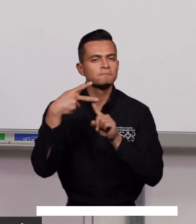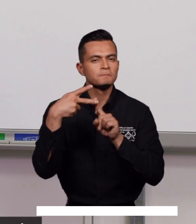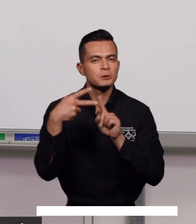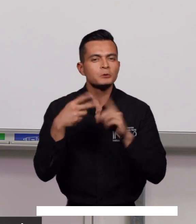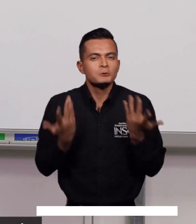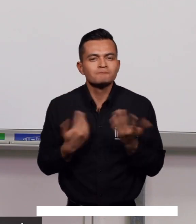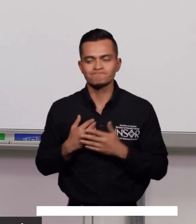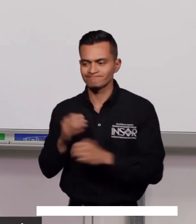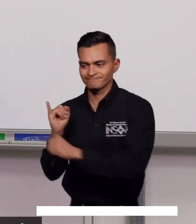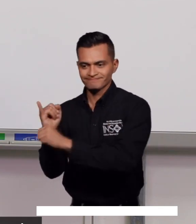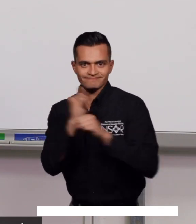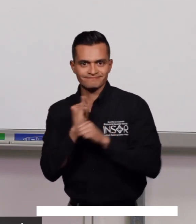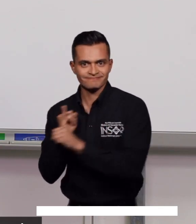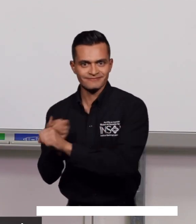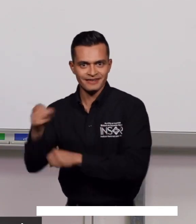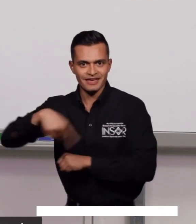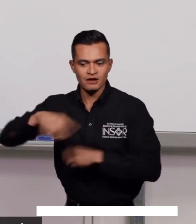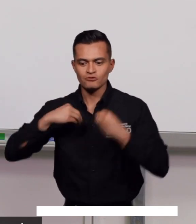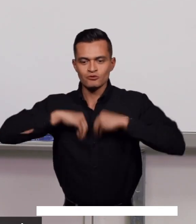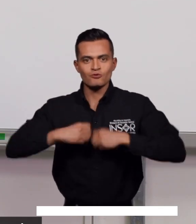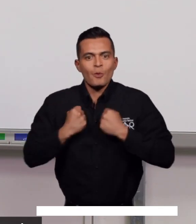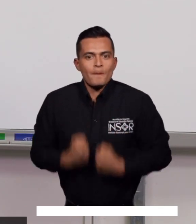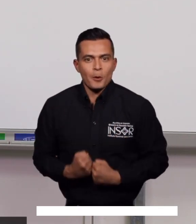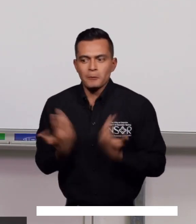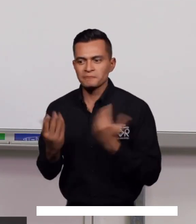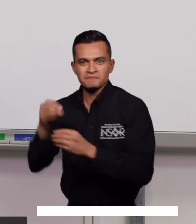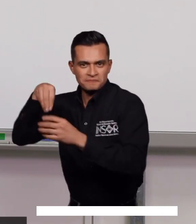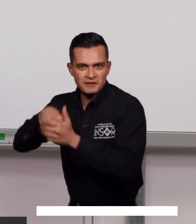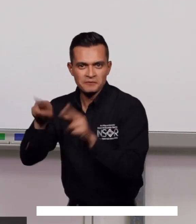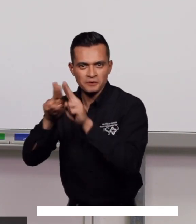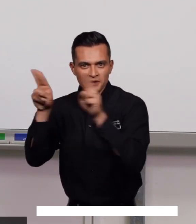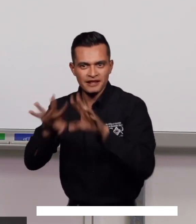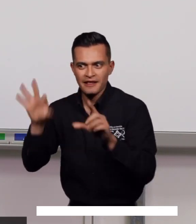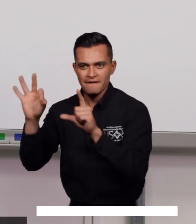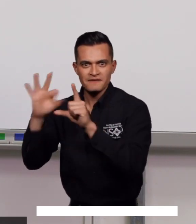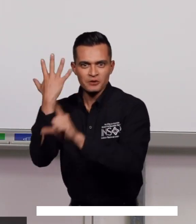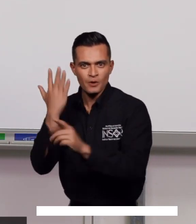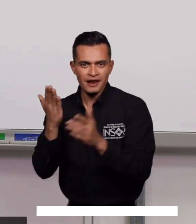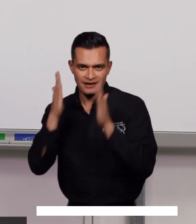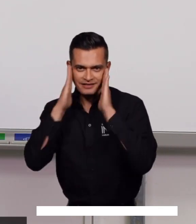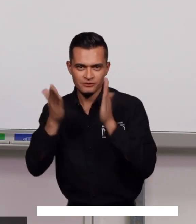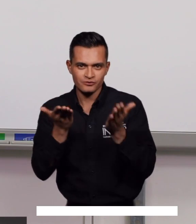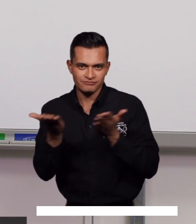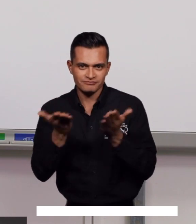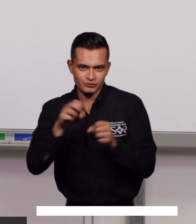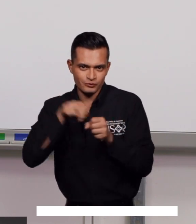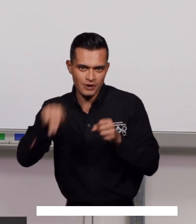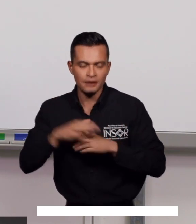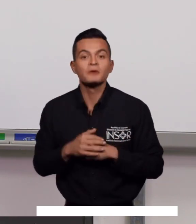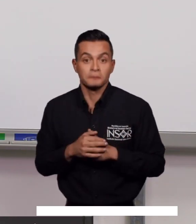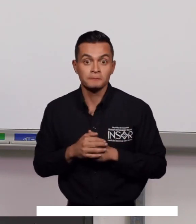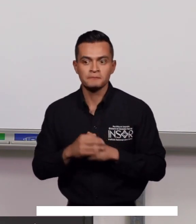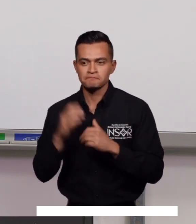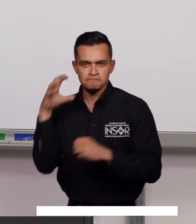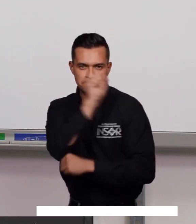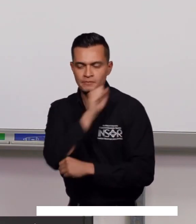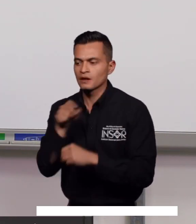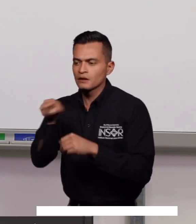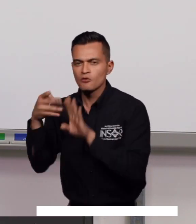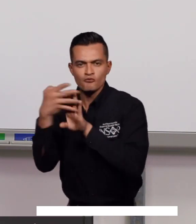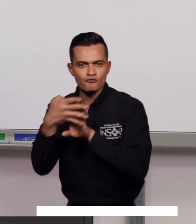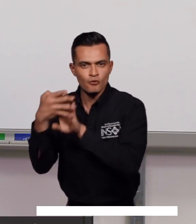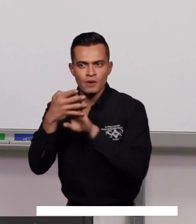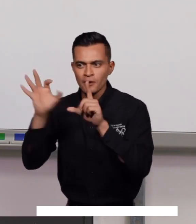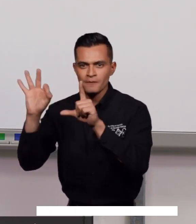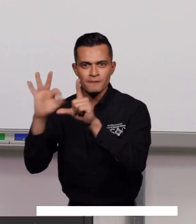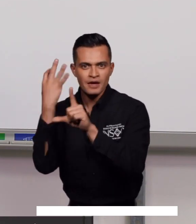poder hacer una acción de fortalecimiento institucional a los canales de atención al ciudadano virtuales. En este caso, adaptamos